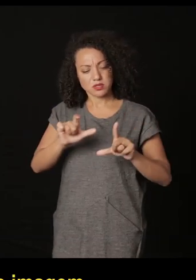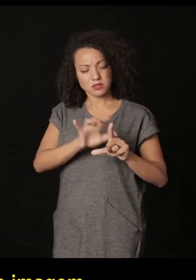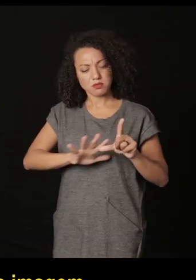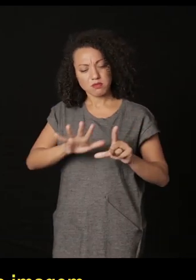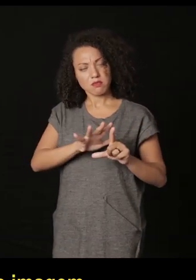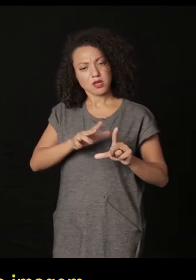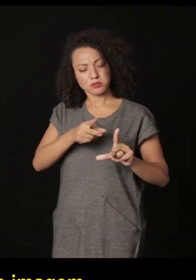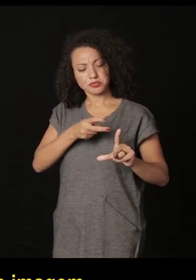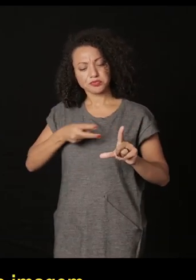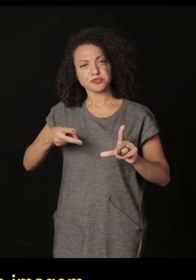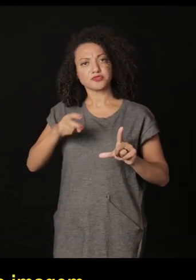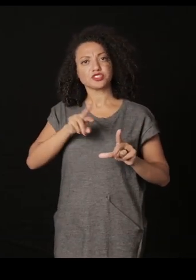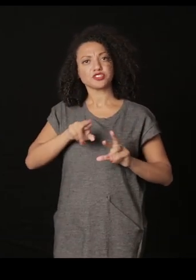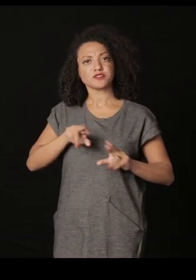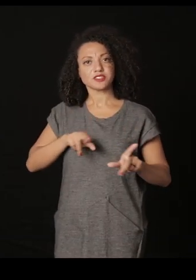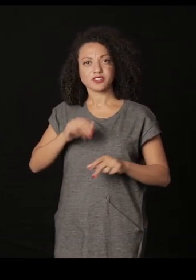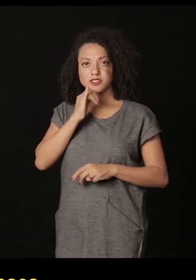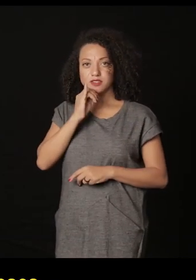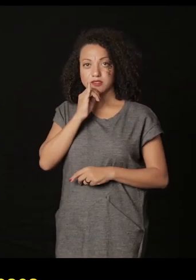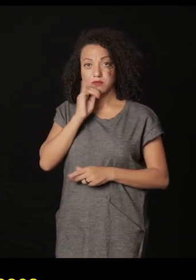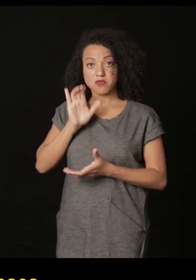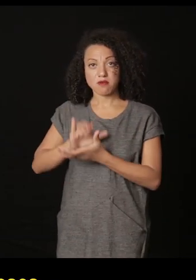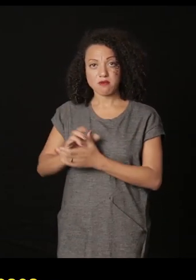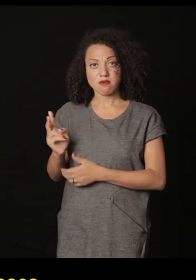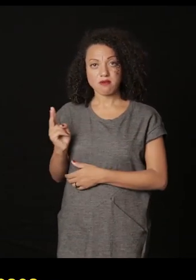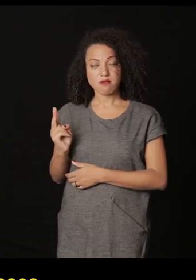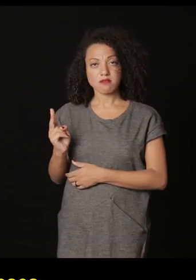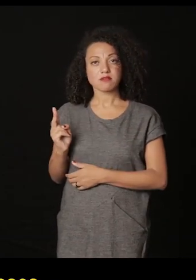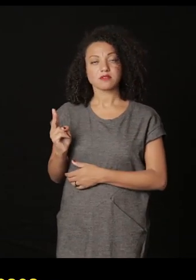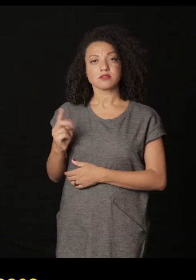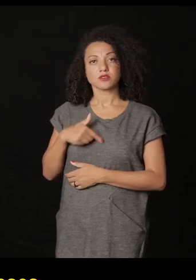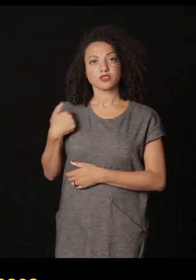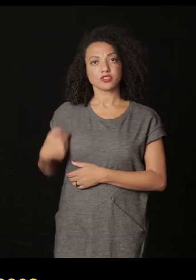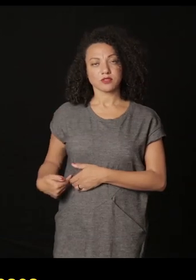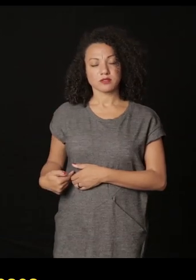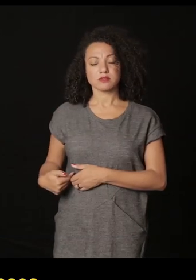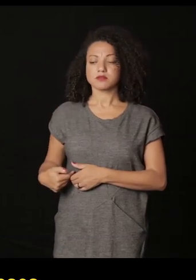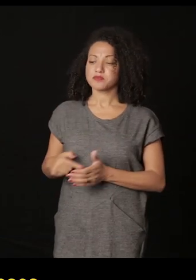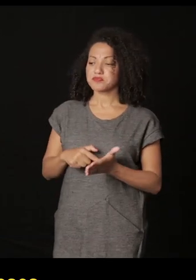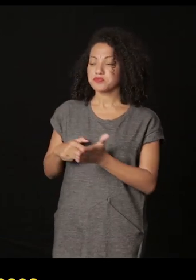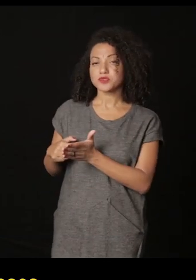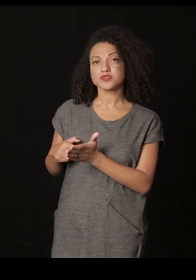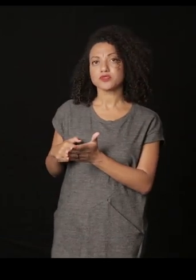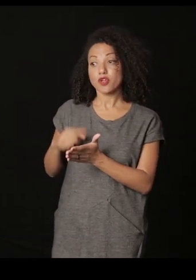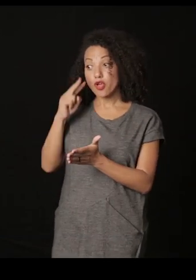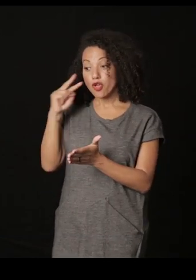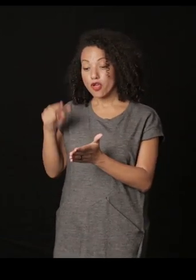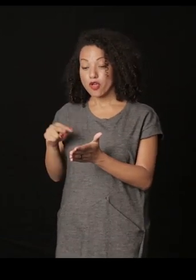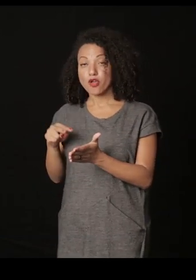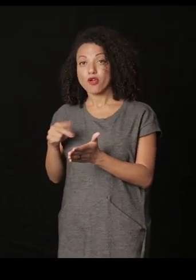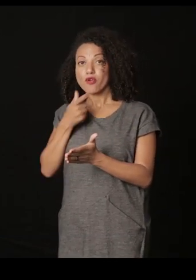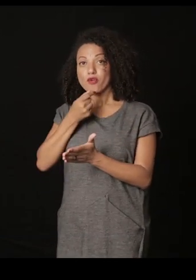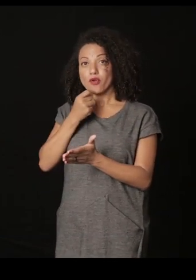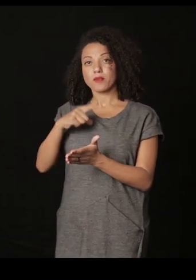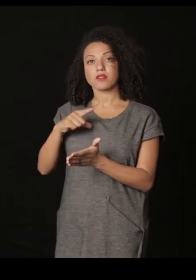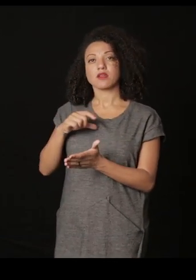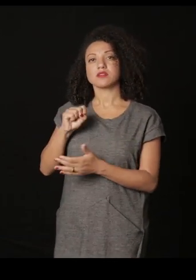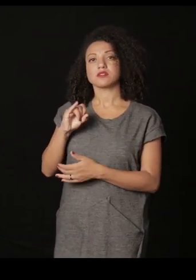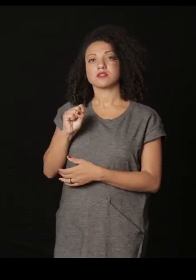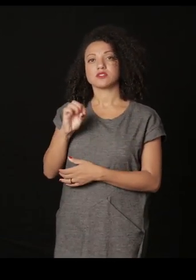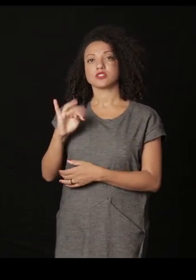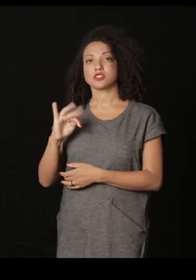interpretan esa imagen. Falaba que un casal de chineses se colocó al lado y le dijo a ella, oye,